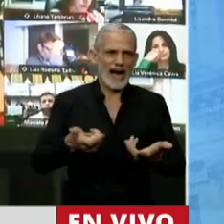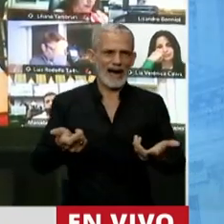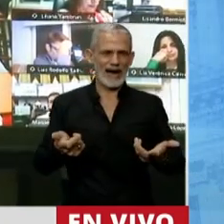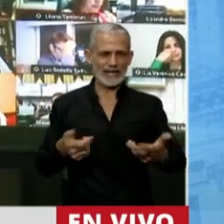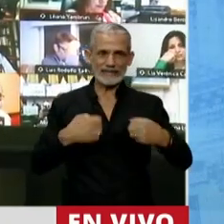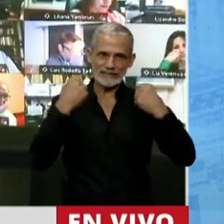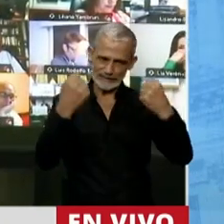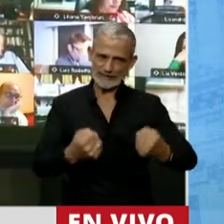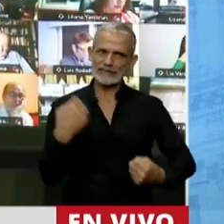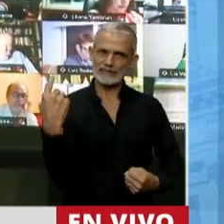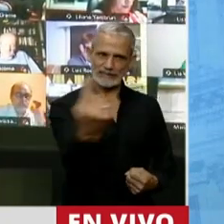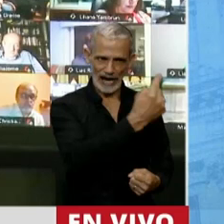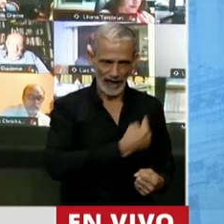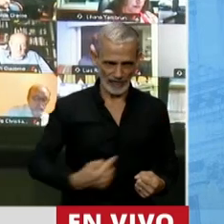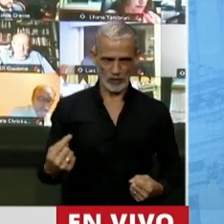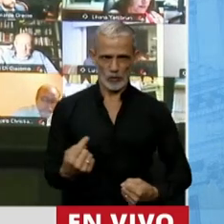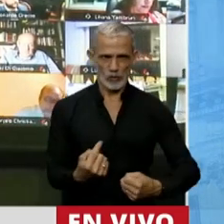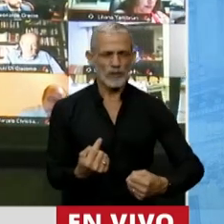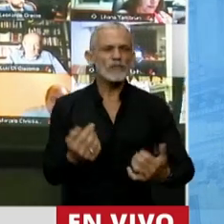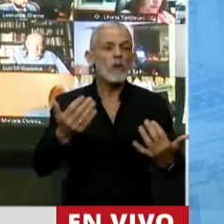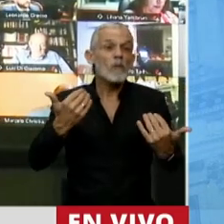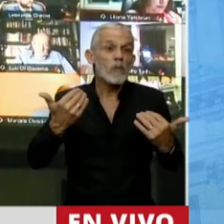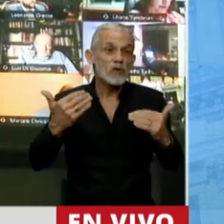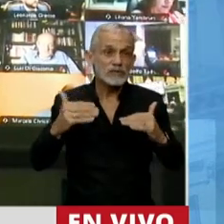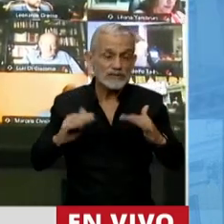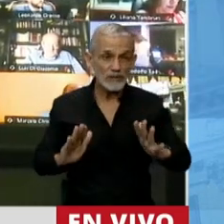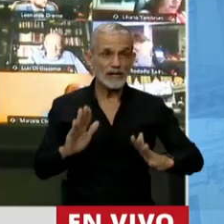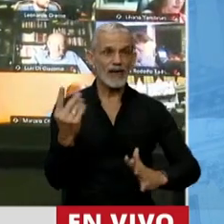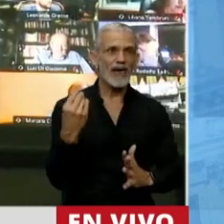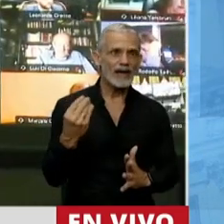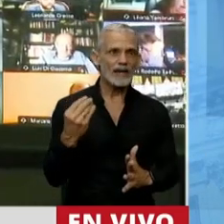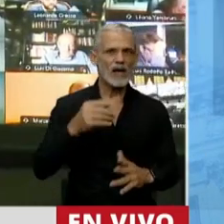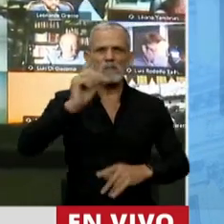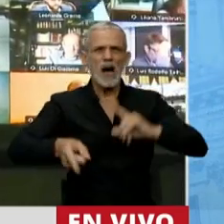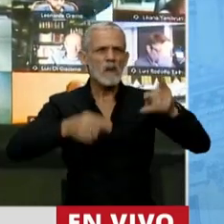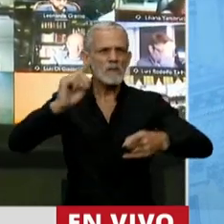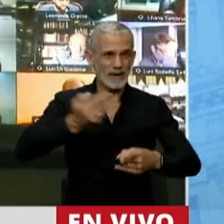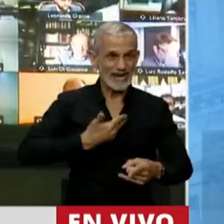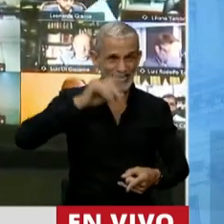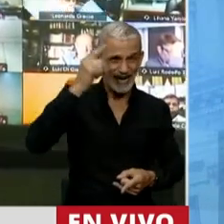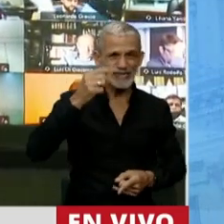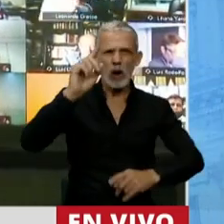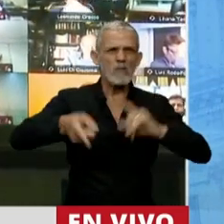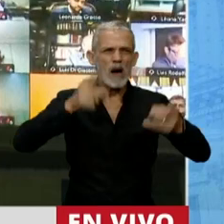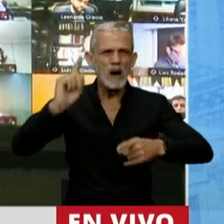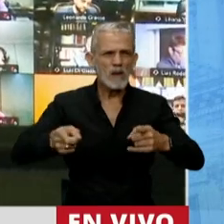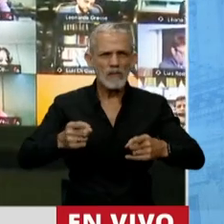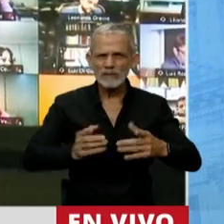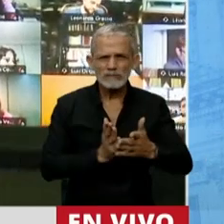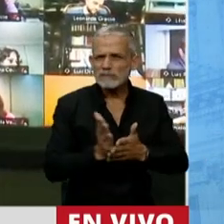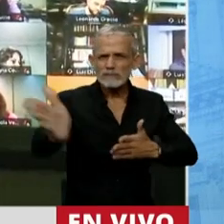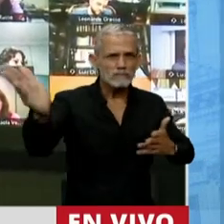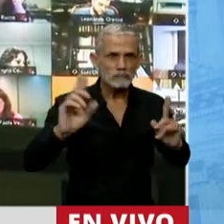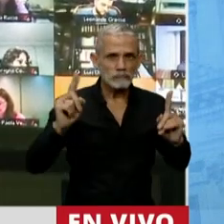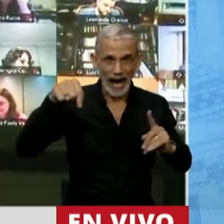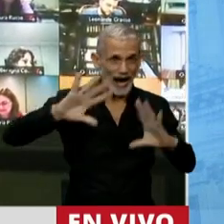Y acá hay una cuestión. La capacidad de imponer por parte del Estado nunca es infinita. Ni